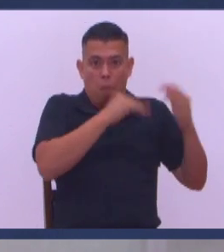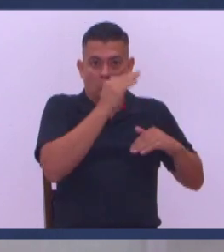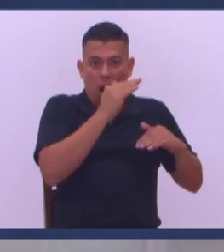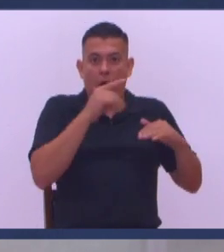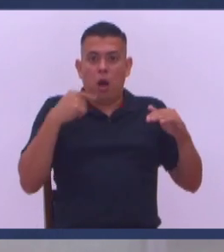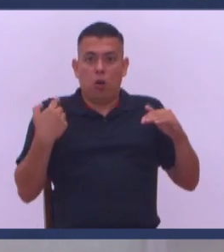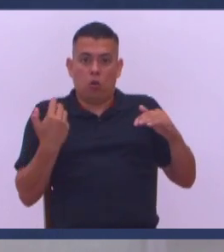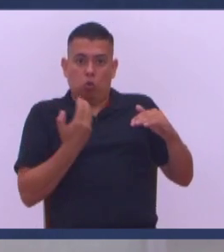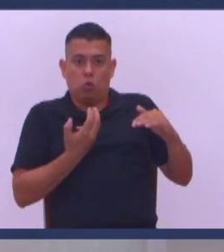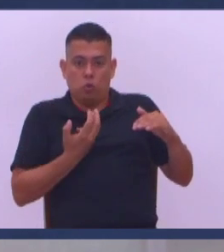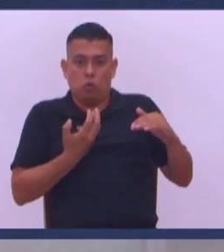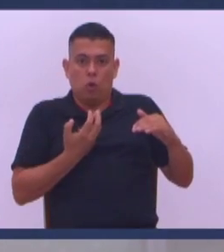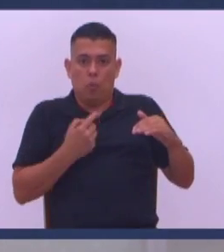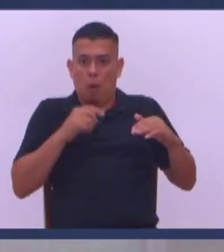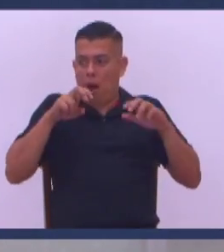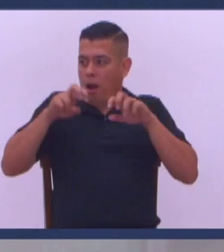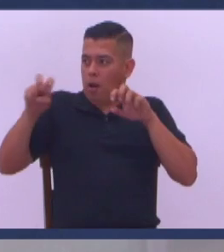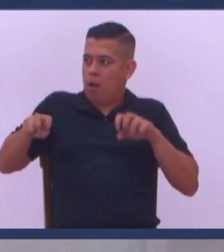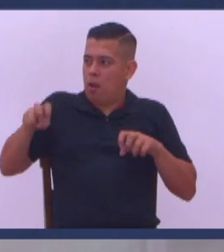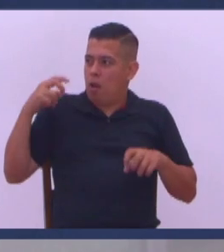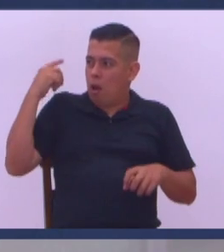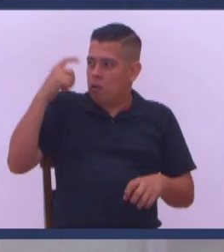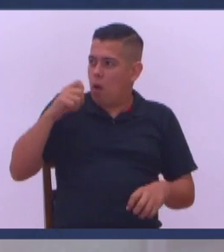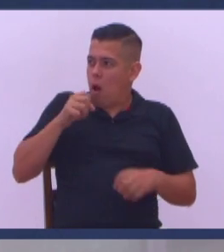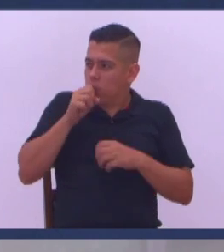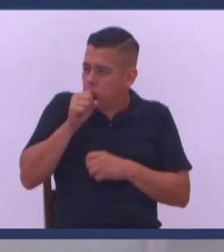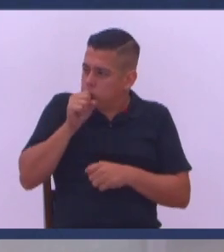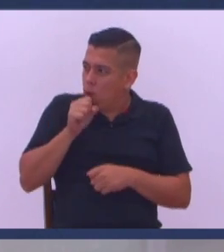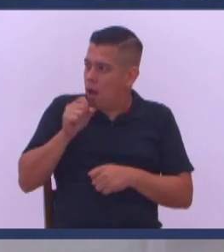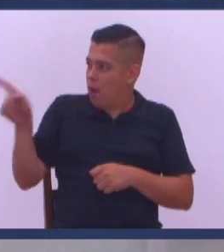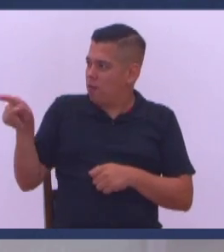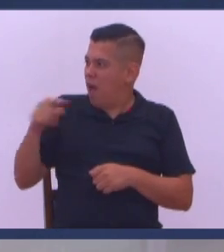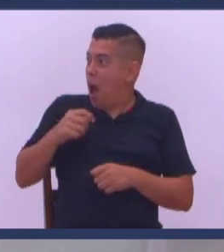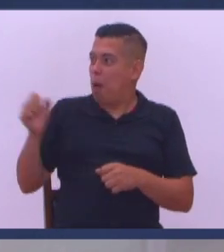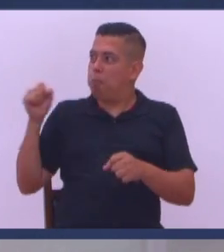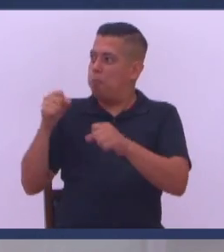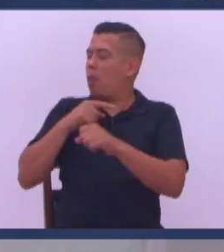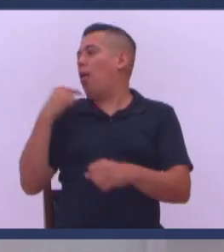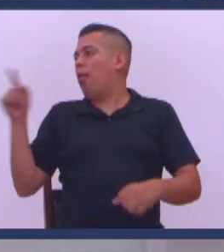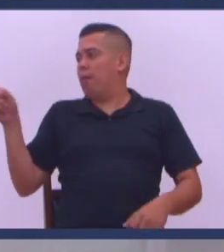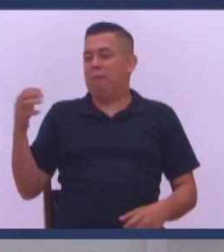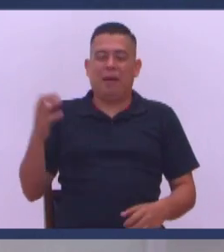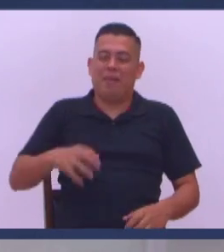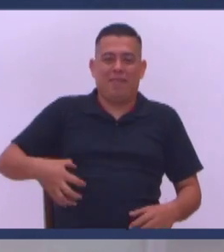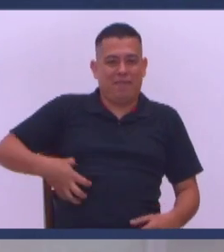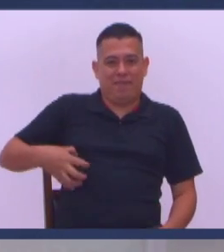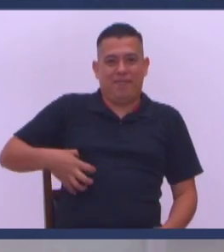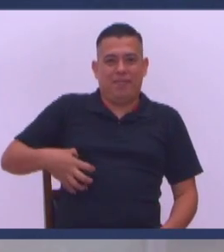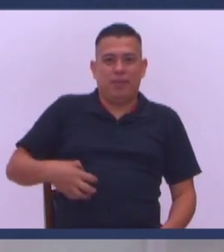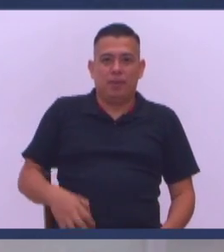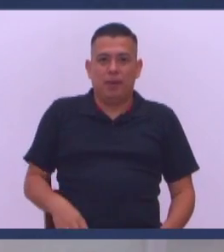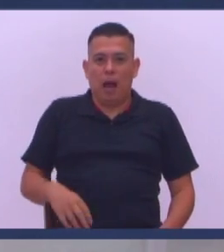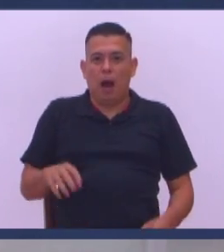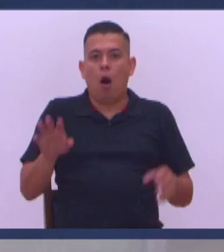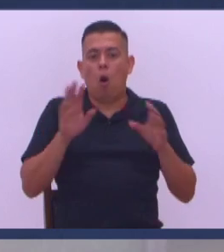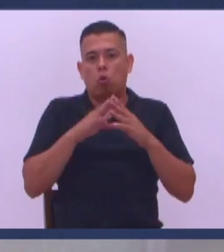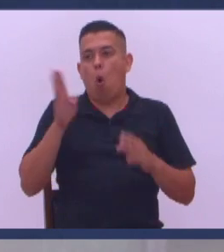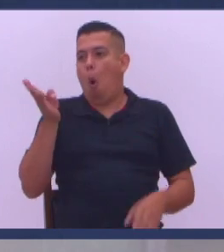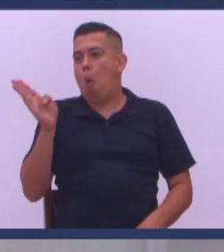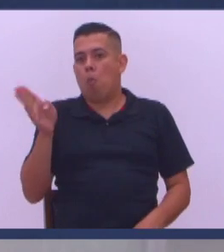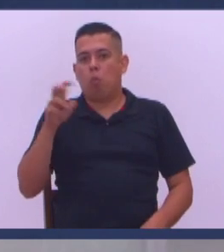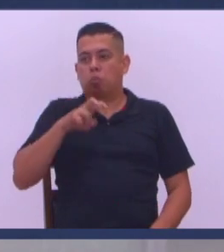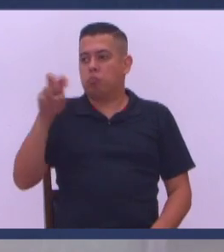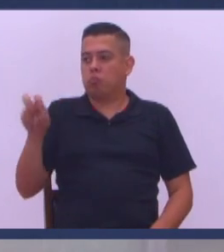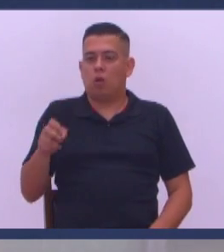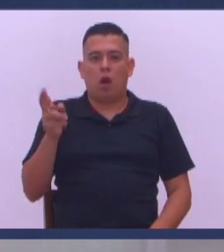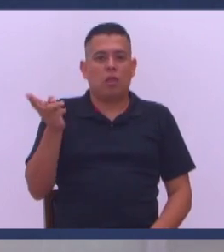Porque ahorita no sabe Vea la que tiene a su lado Le ve caretos Mátela ¿Qué? O todos vienen de un bus Y